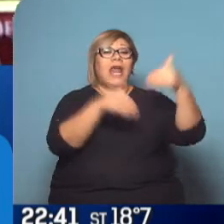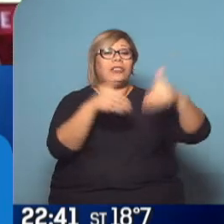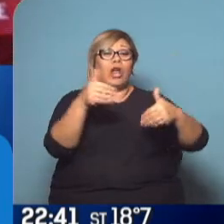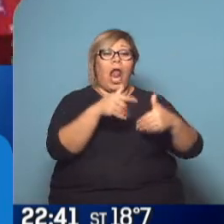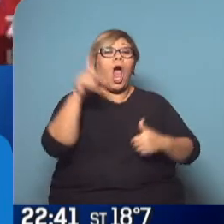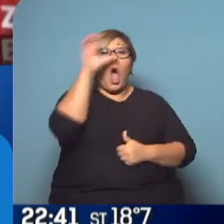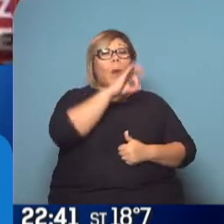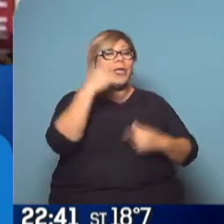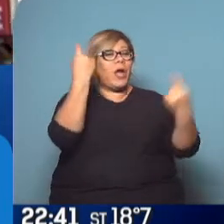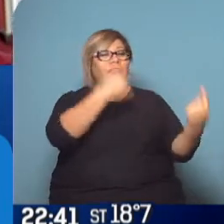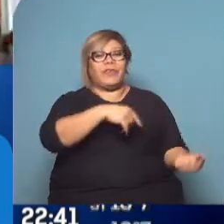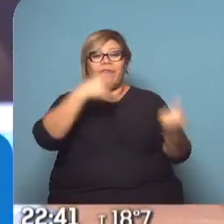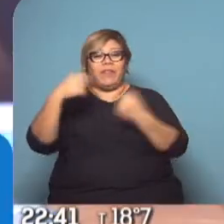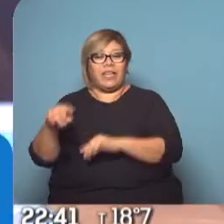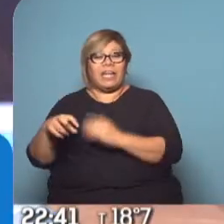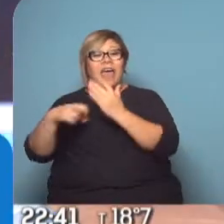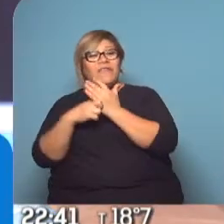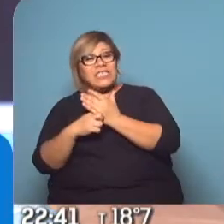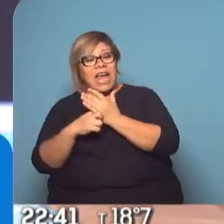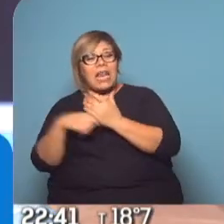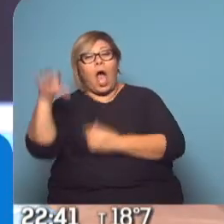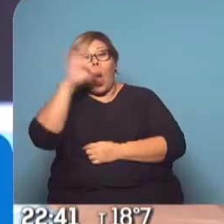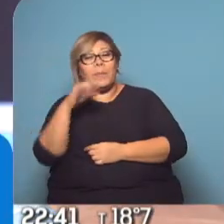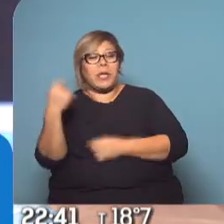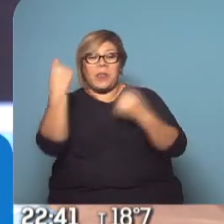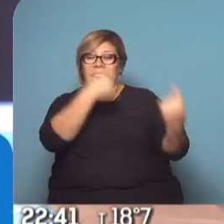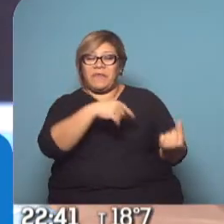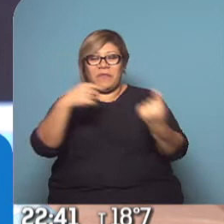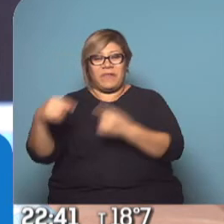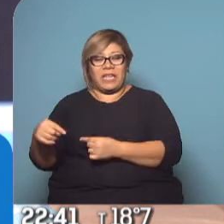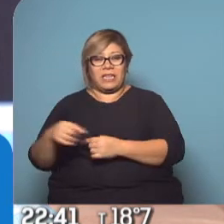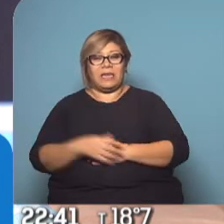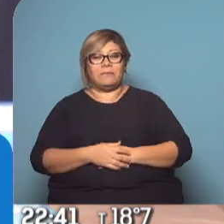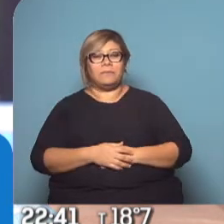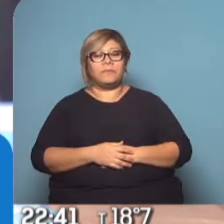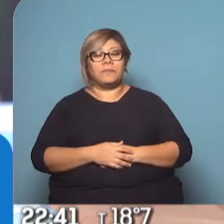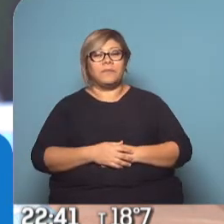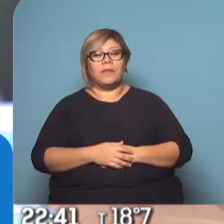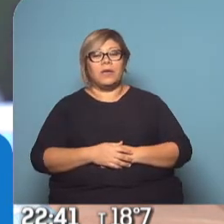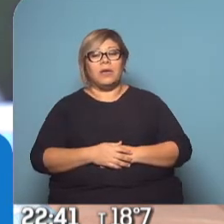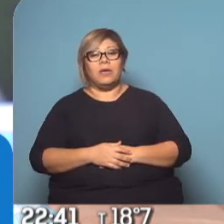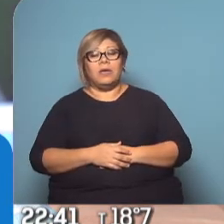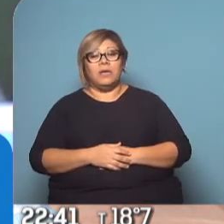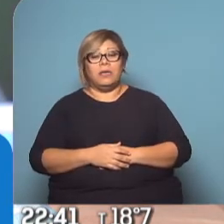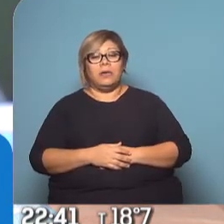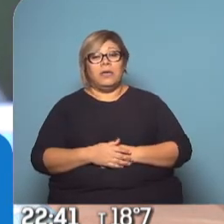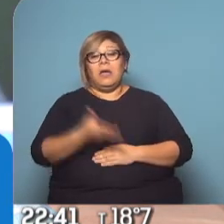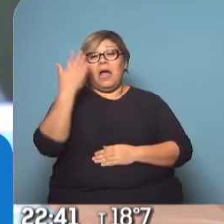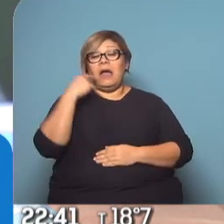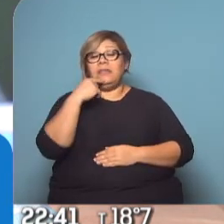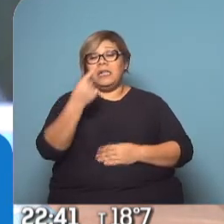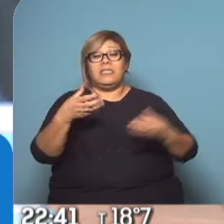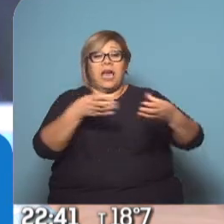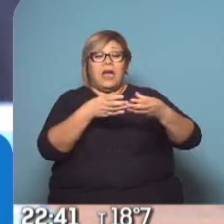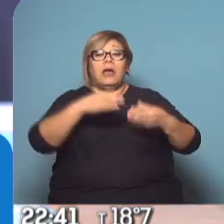De hecho, la alianza que se planeó en su momento era Ciudadanos-Zoe. Lo primero que dijeron los del